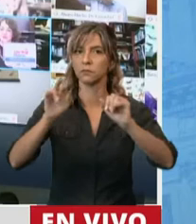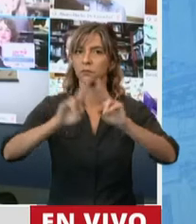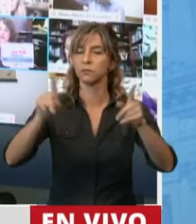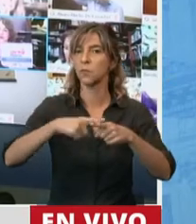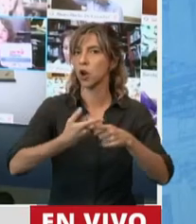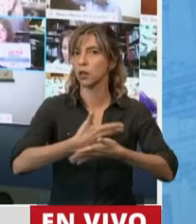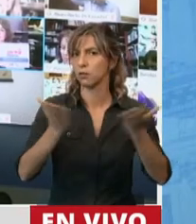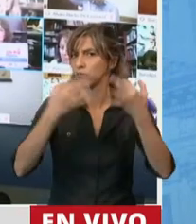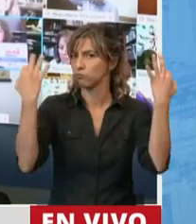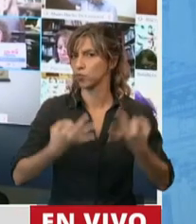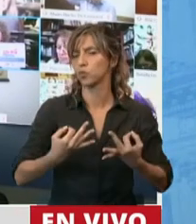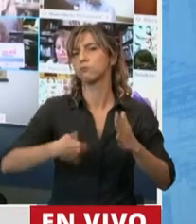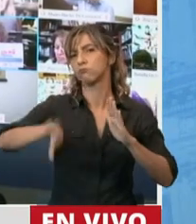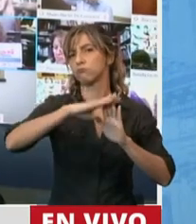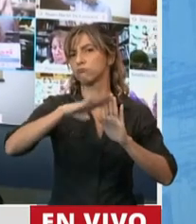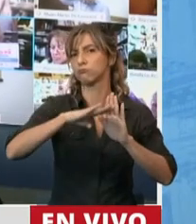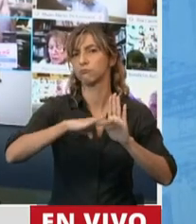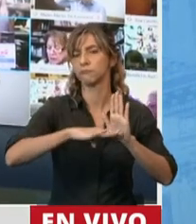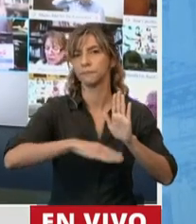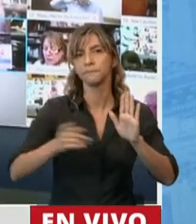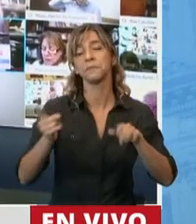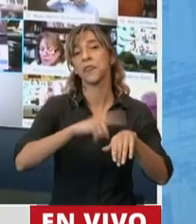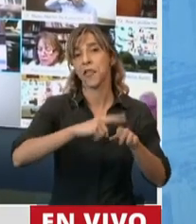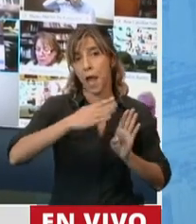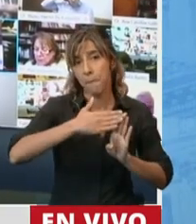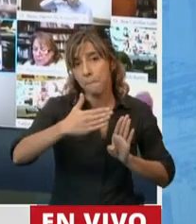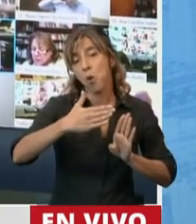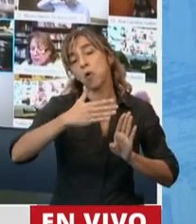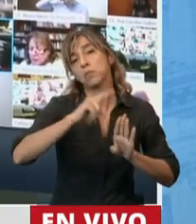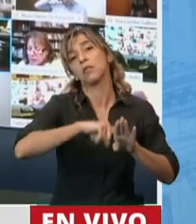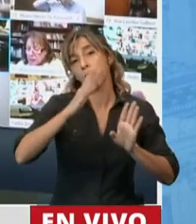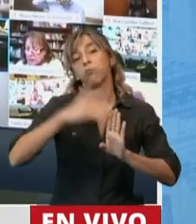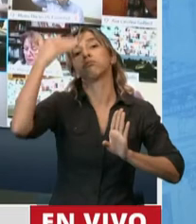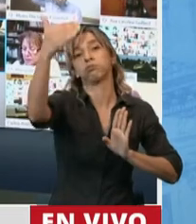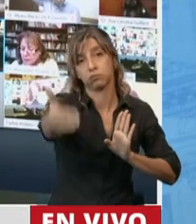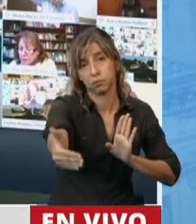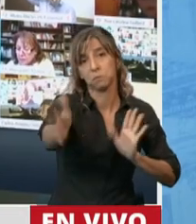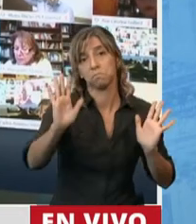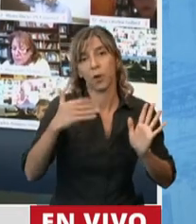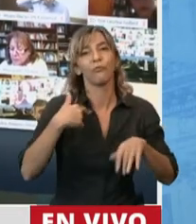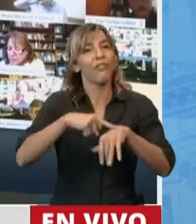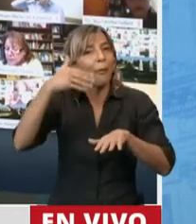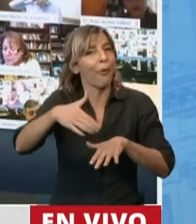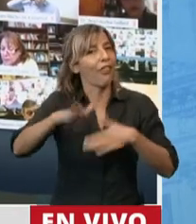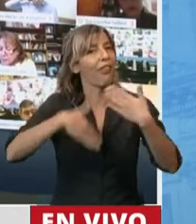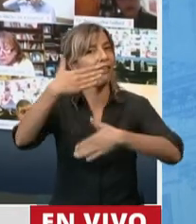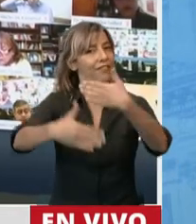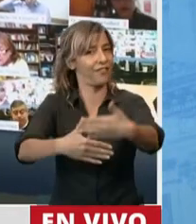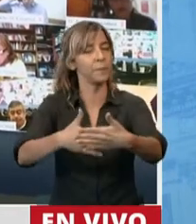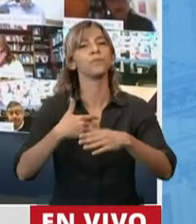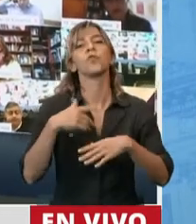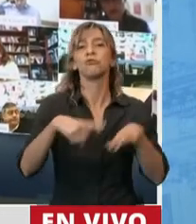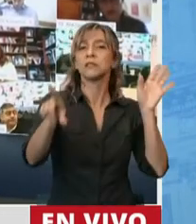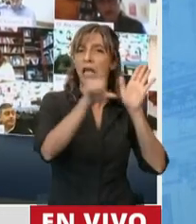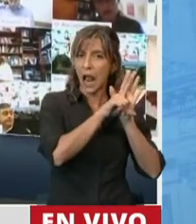políticas de mediano y largo plazo para su desarrollo. Y no solamente se sancionó la ley del software,